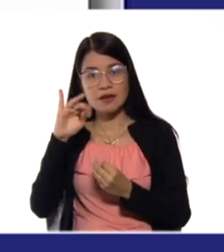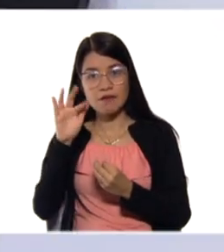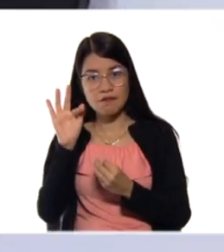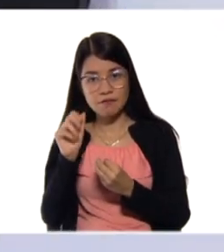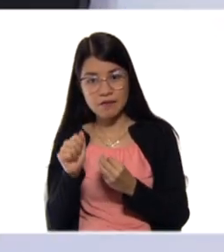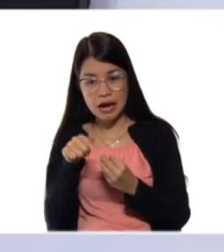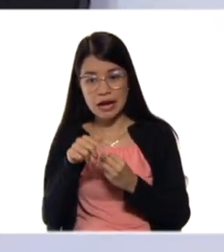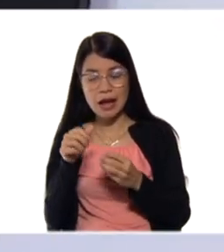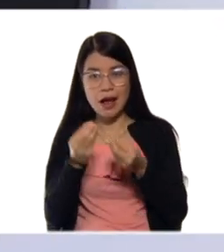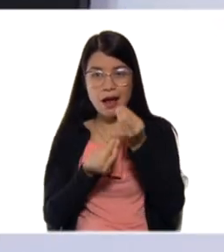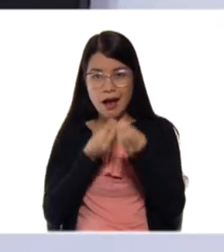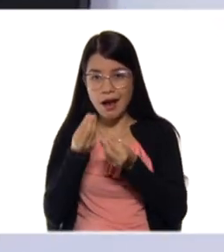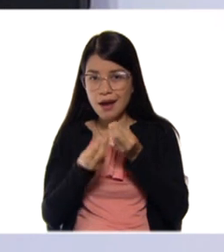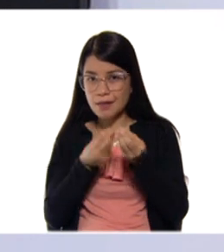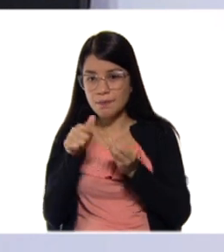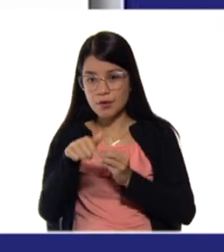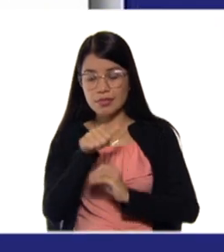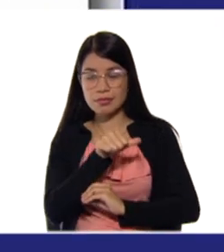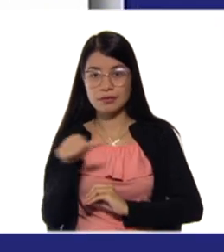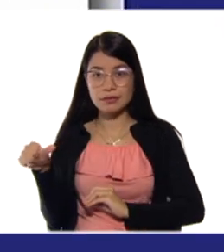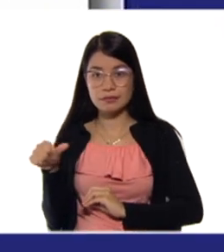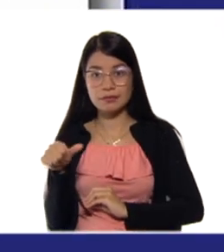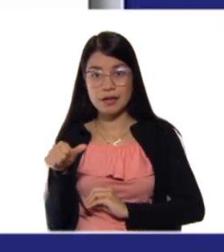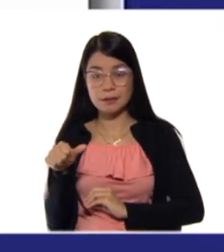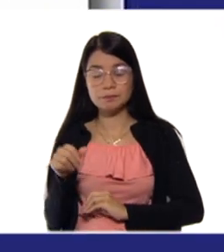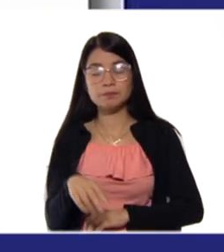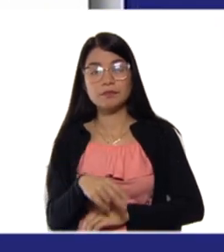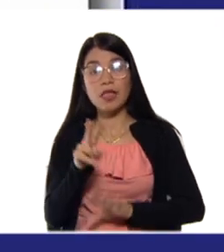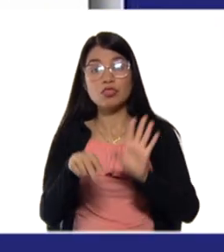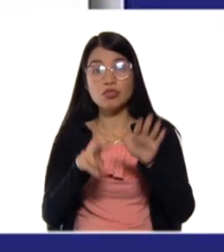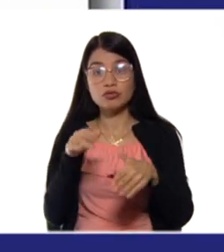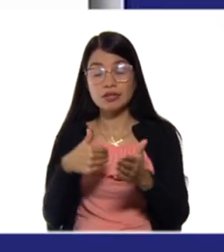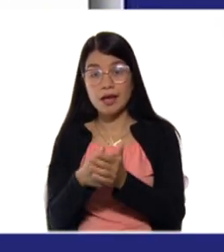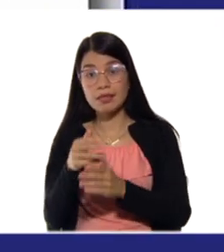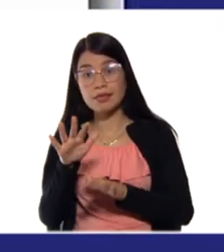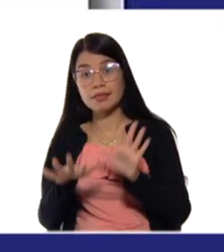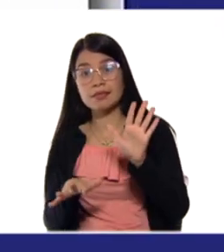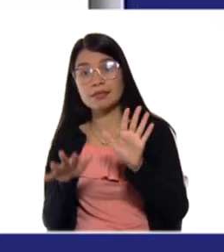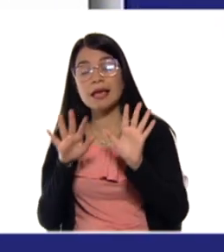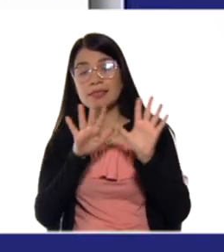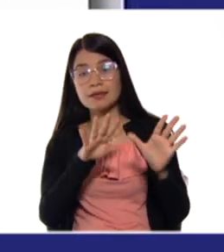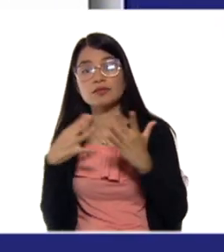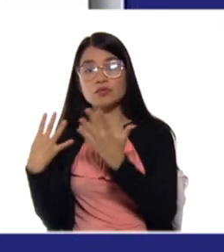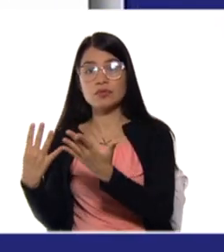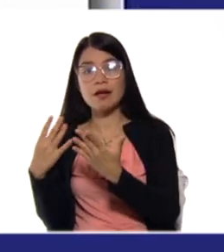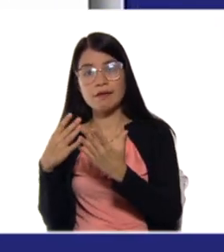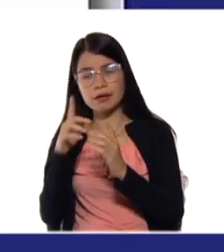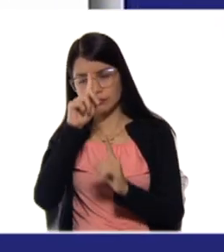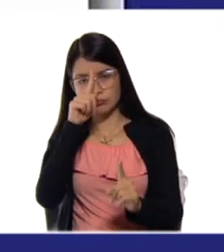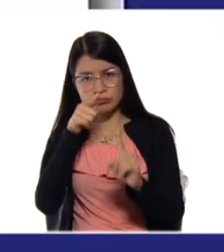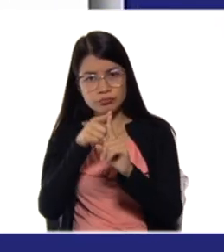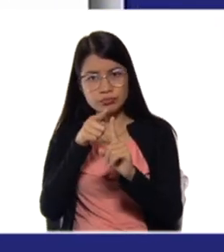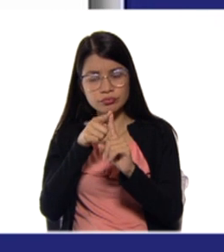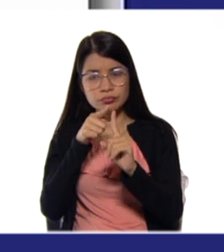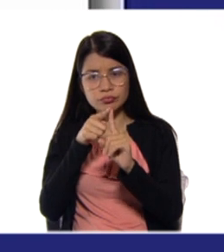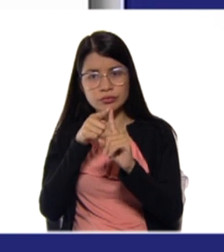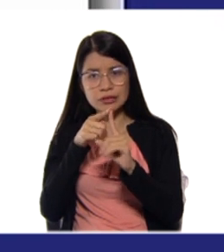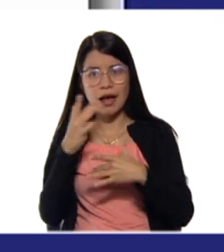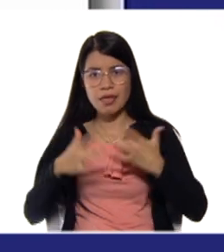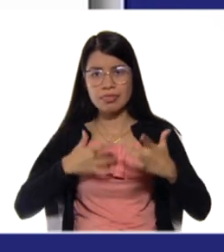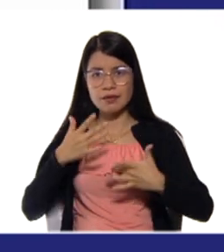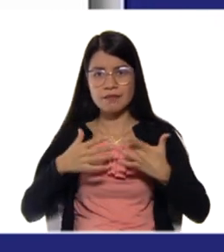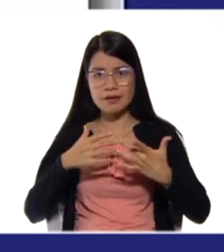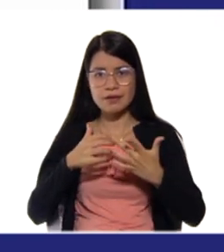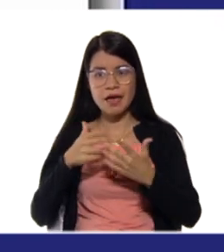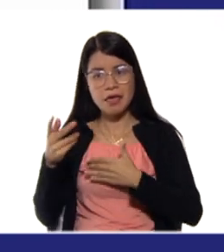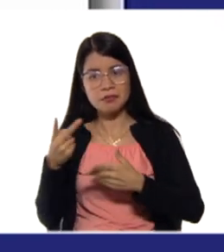en esta semana. Para la semana del 12 al 19 de abril estaremos enfocados en actividades recreativas y deportivas en